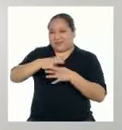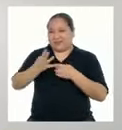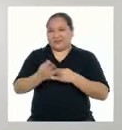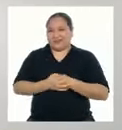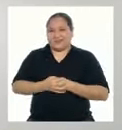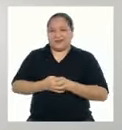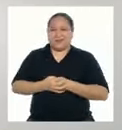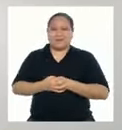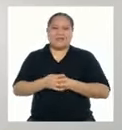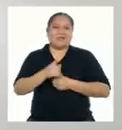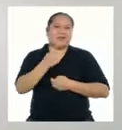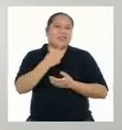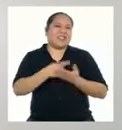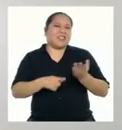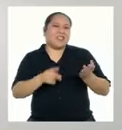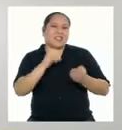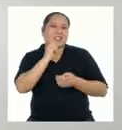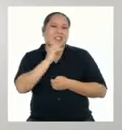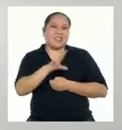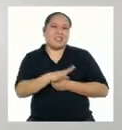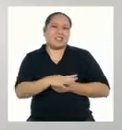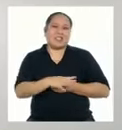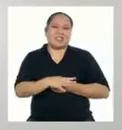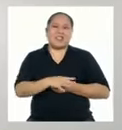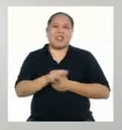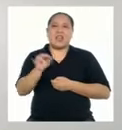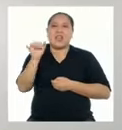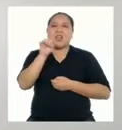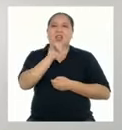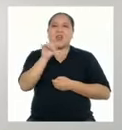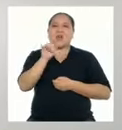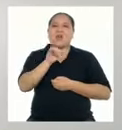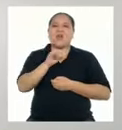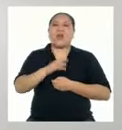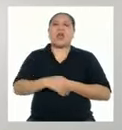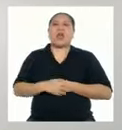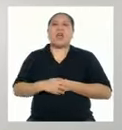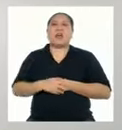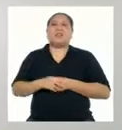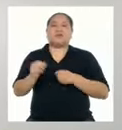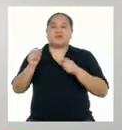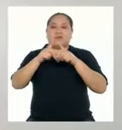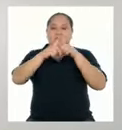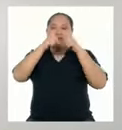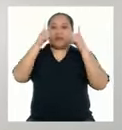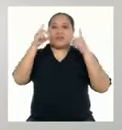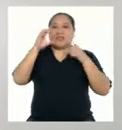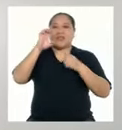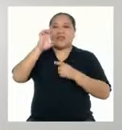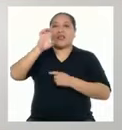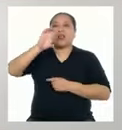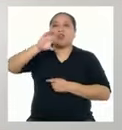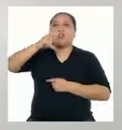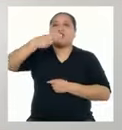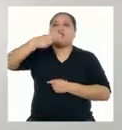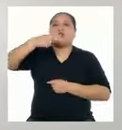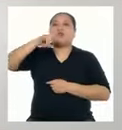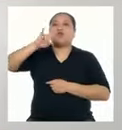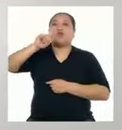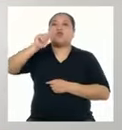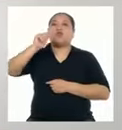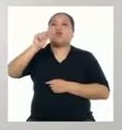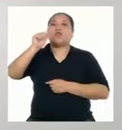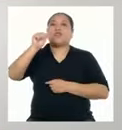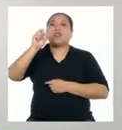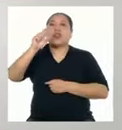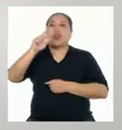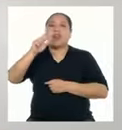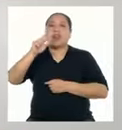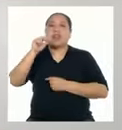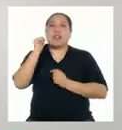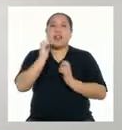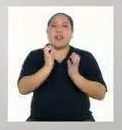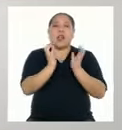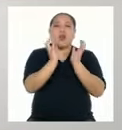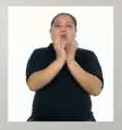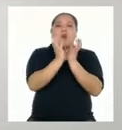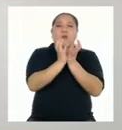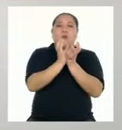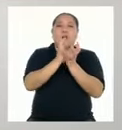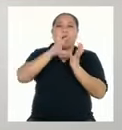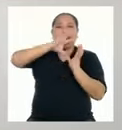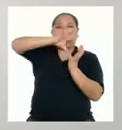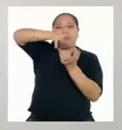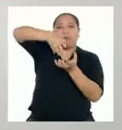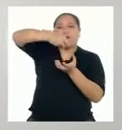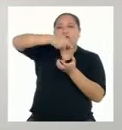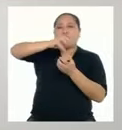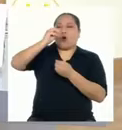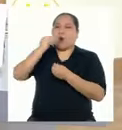cuando dice La misma exuberancia de chutar en la delirante copa del mundo Que en el más